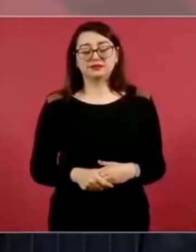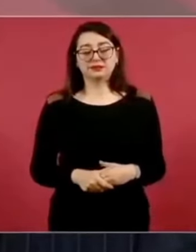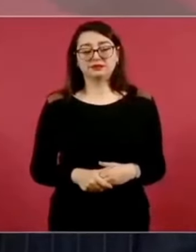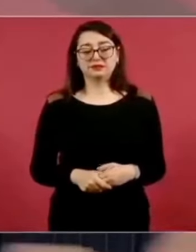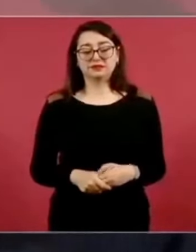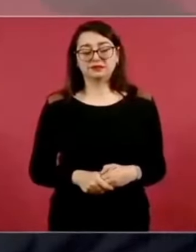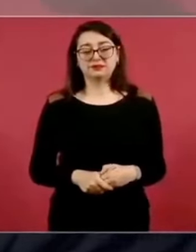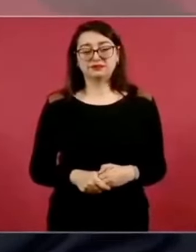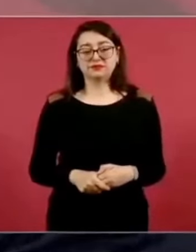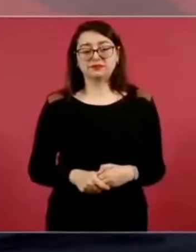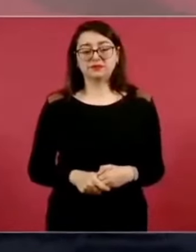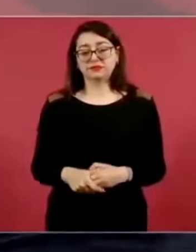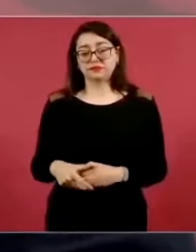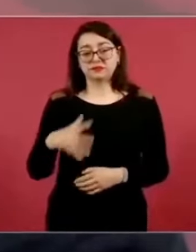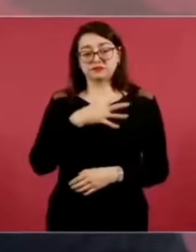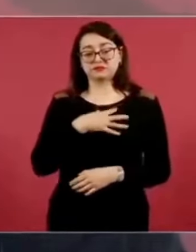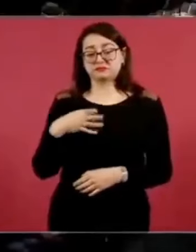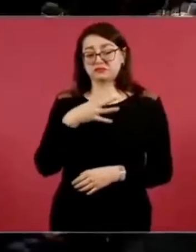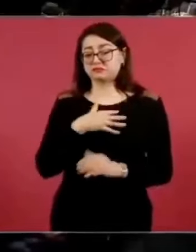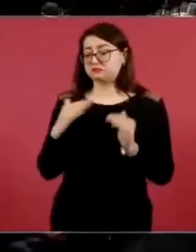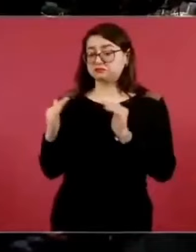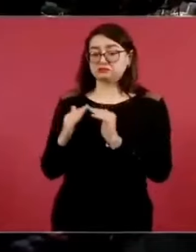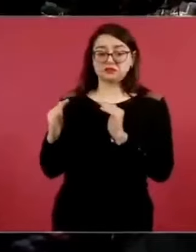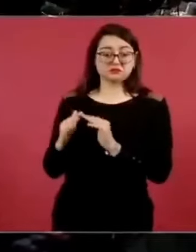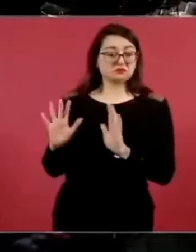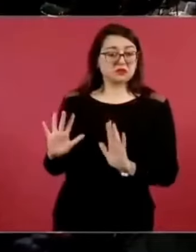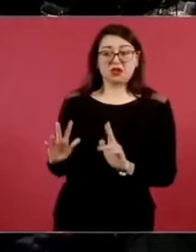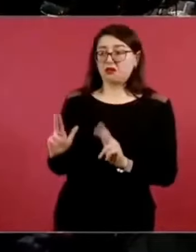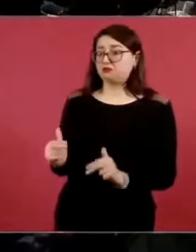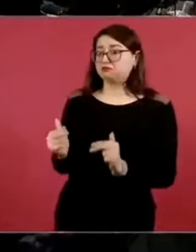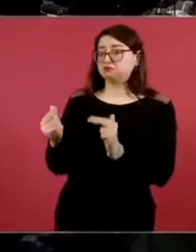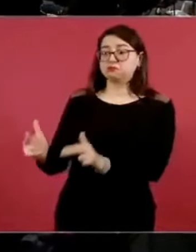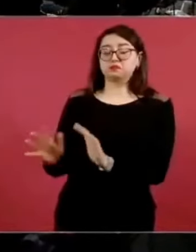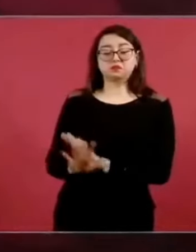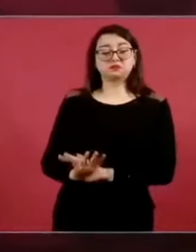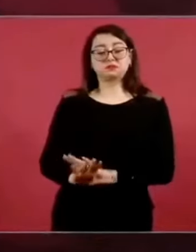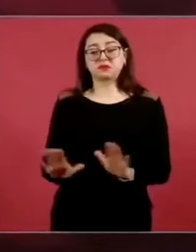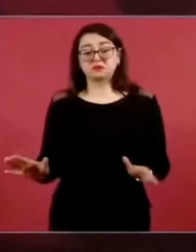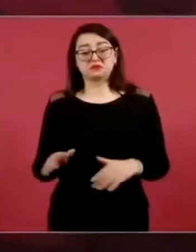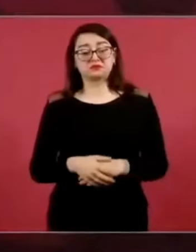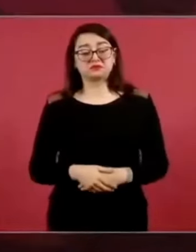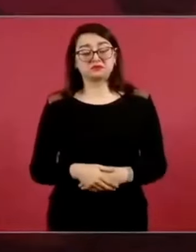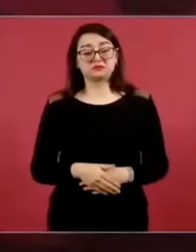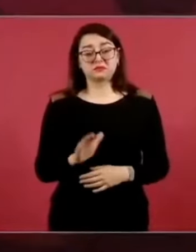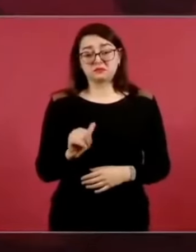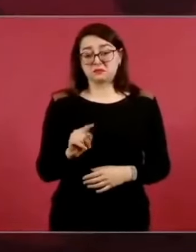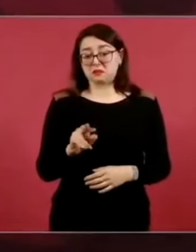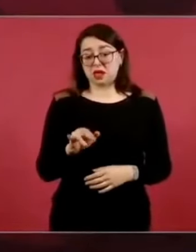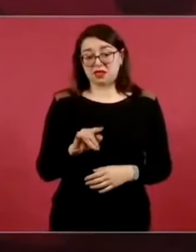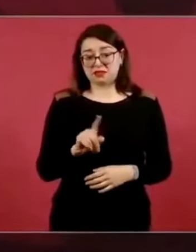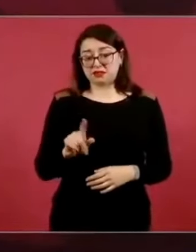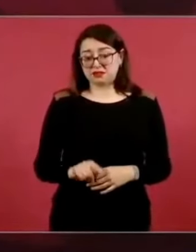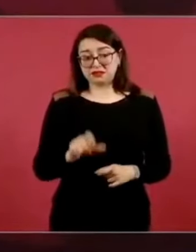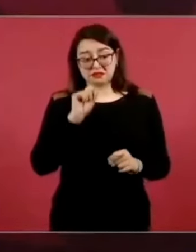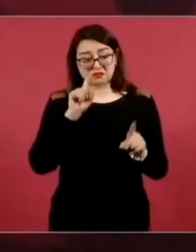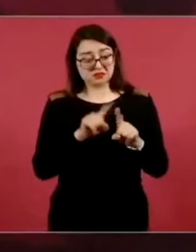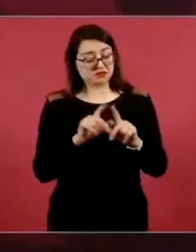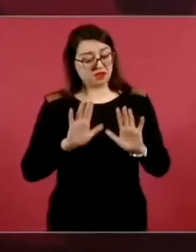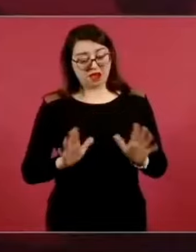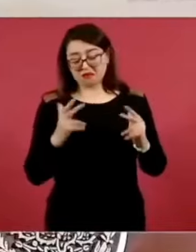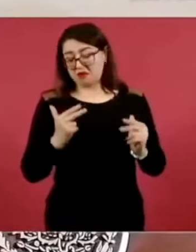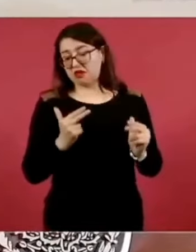y ya mis hijos tienen lo que les corresponde. Beatriz también. Yo no tengo nada.